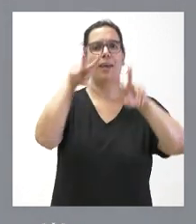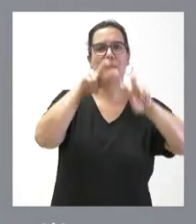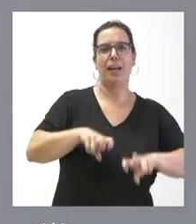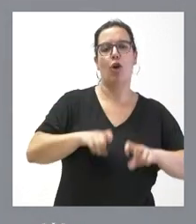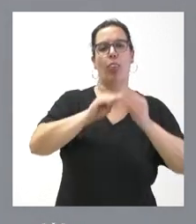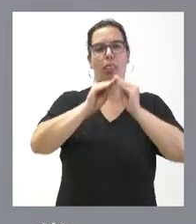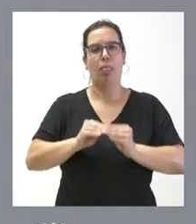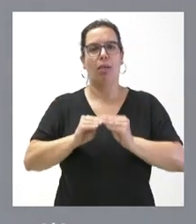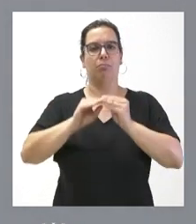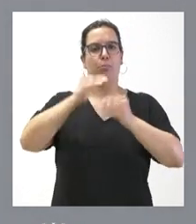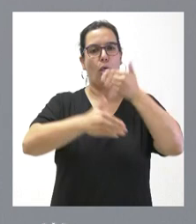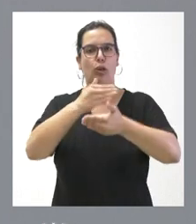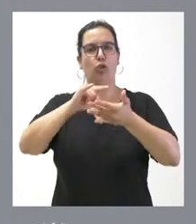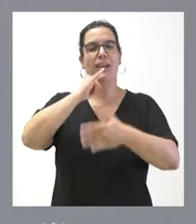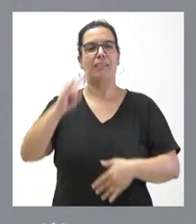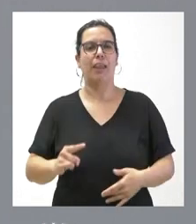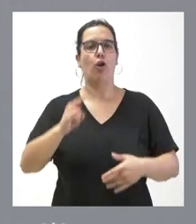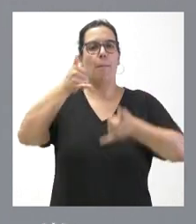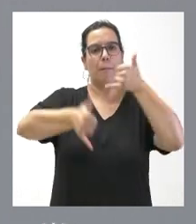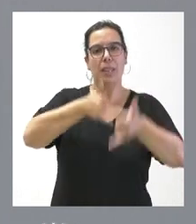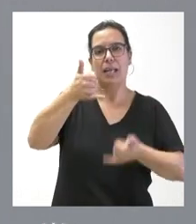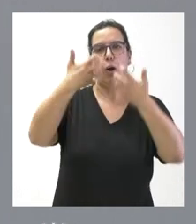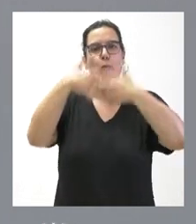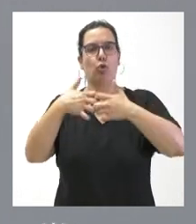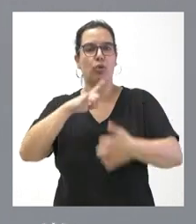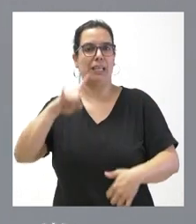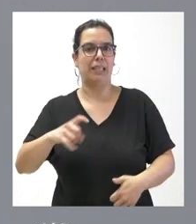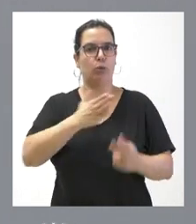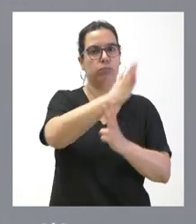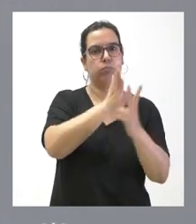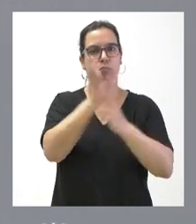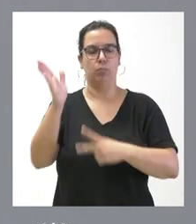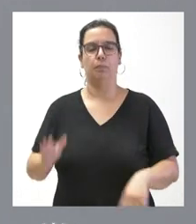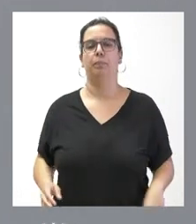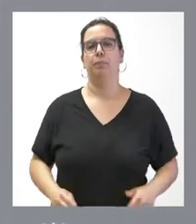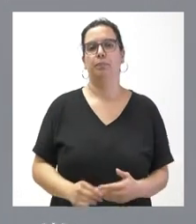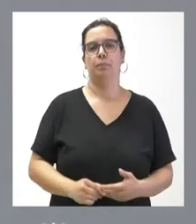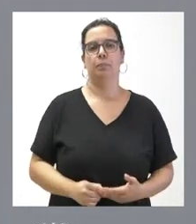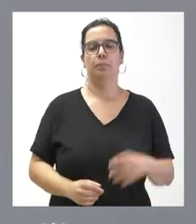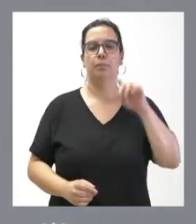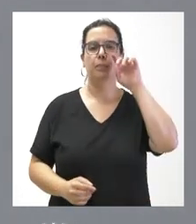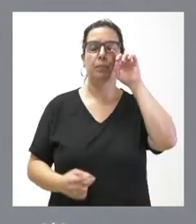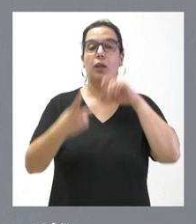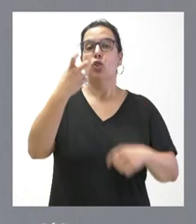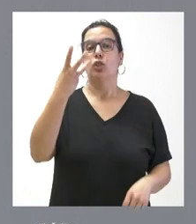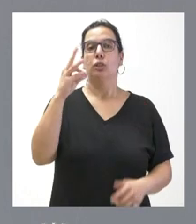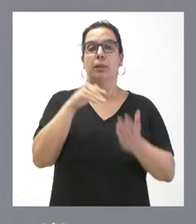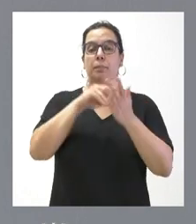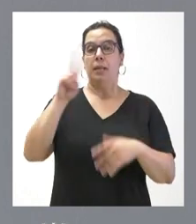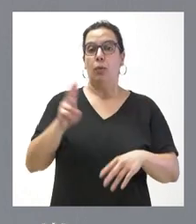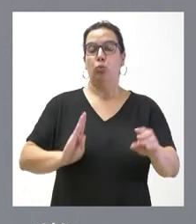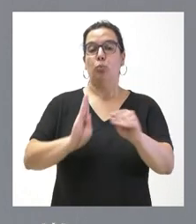a todo el proceso de electrificación de las bicicletas y motores eléctricos para bicicletas. 230.000 euros en